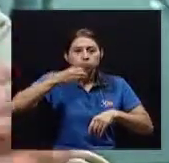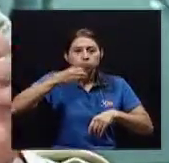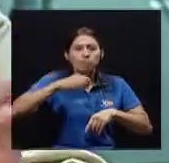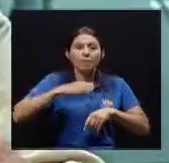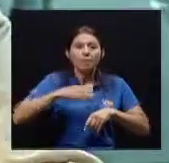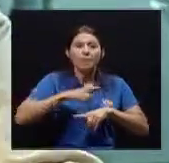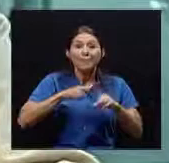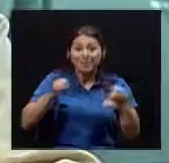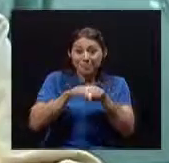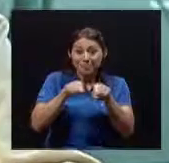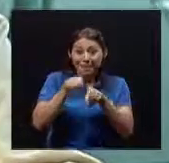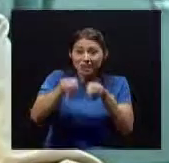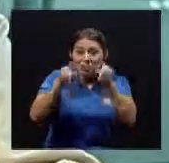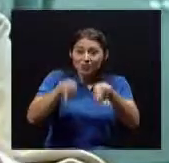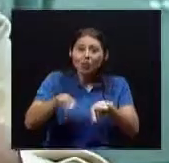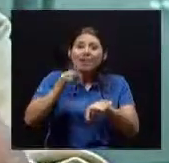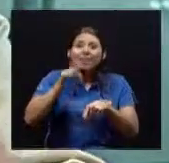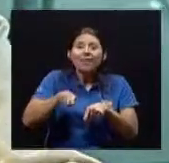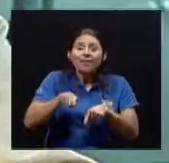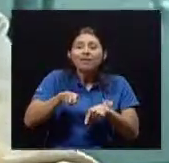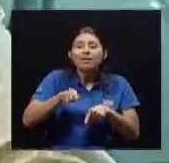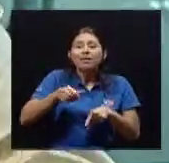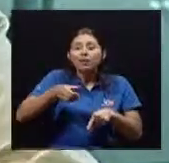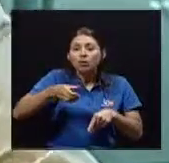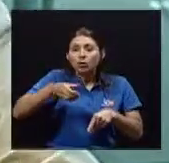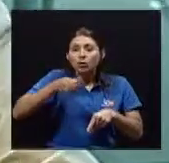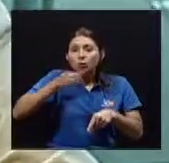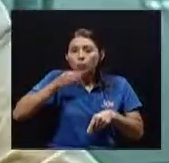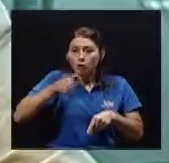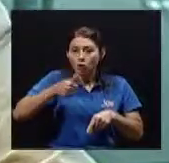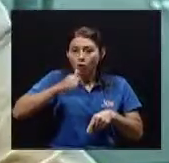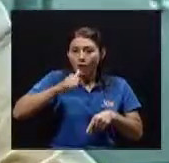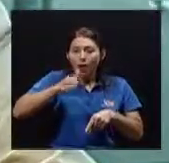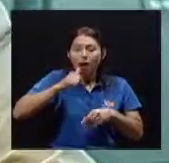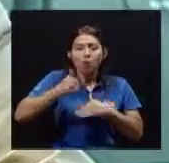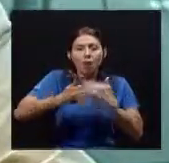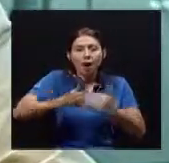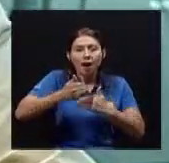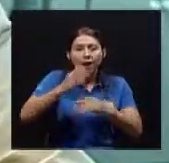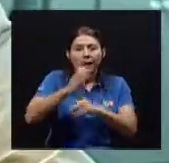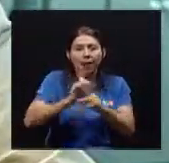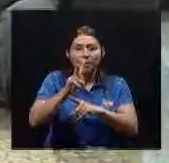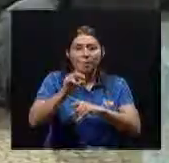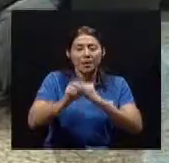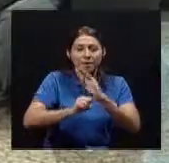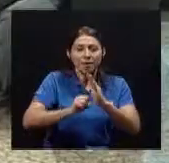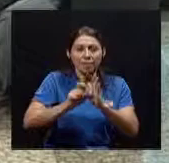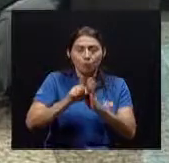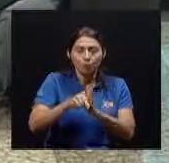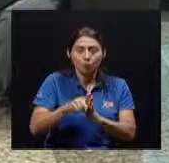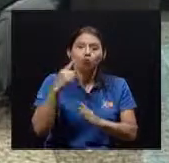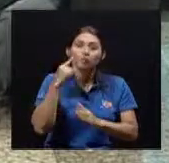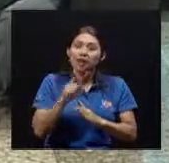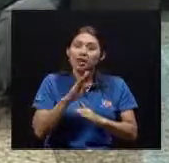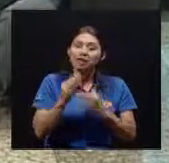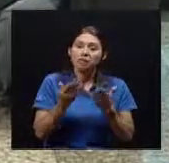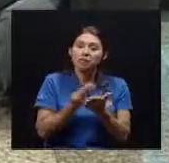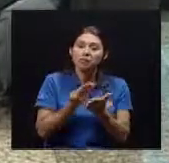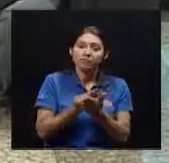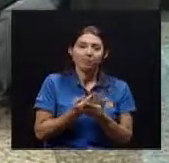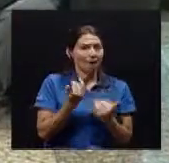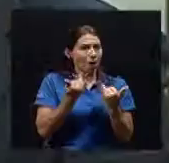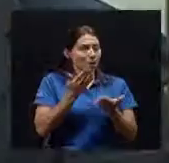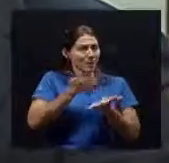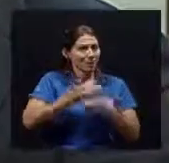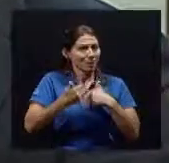Sorbitos de agua Cada 20 minutos Para humedecer Su cavidad oral Doctor Vamos a Hacer una pequeña pausa